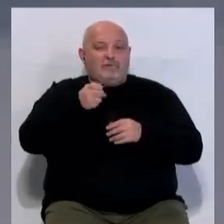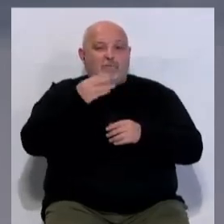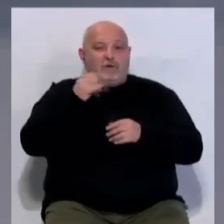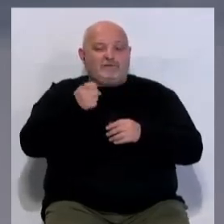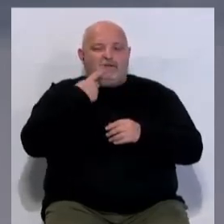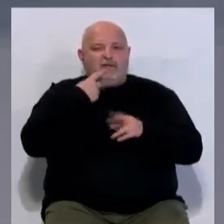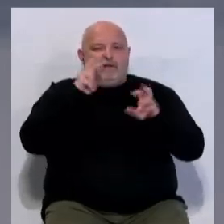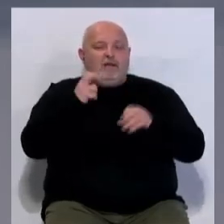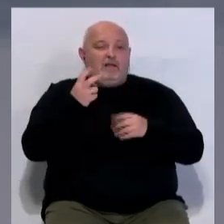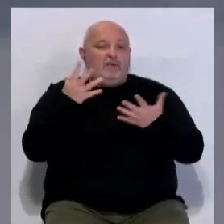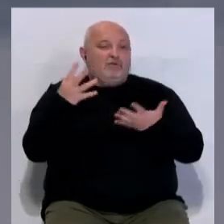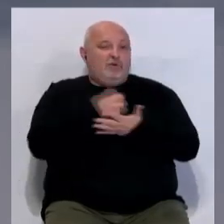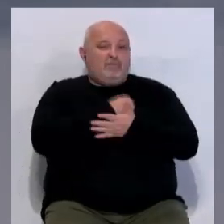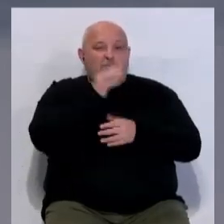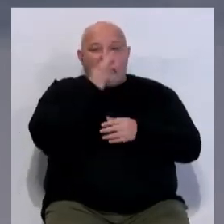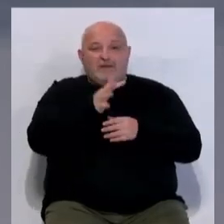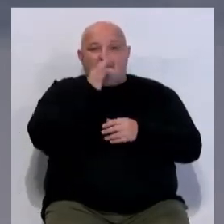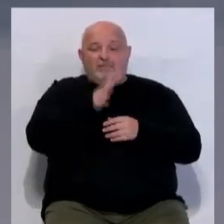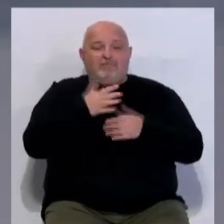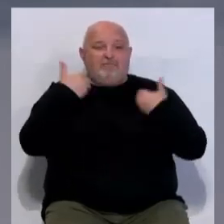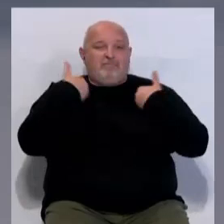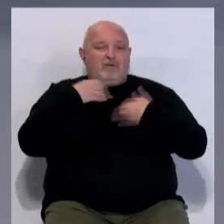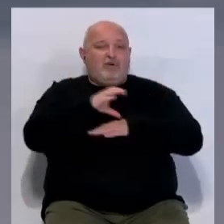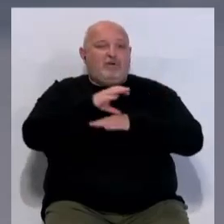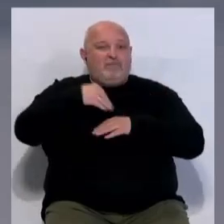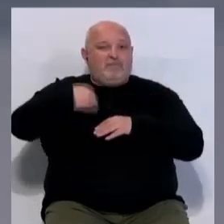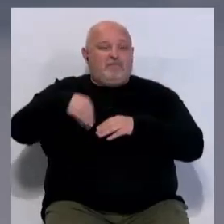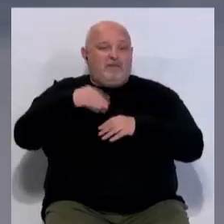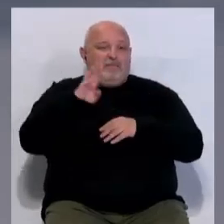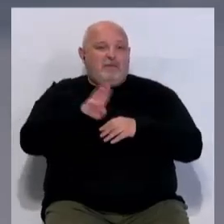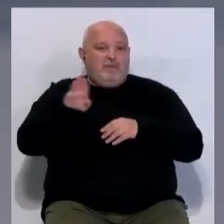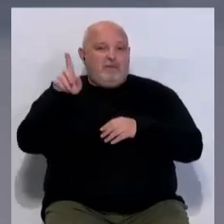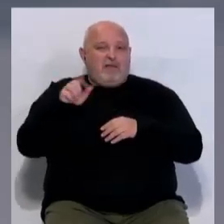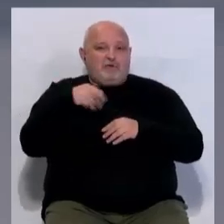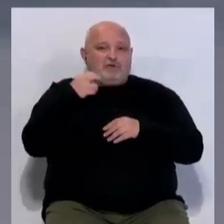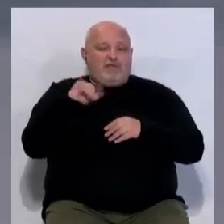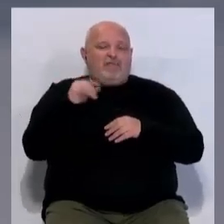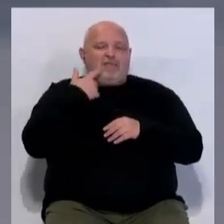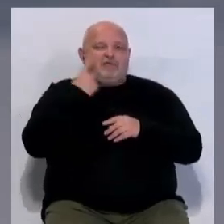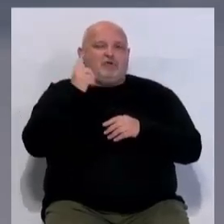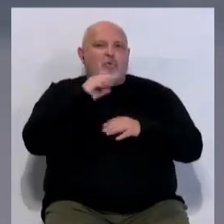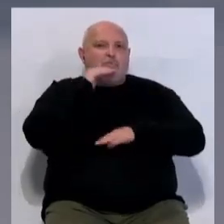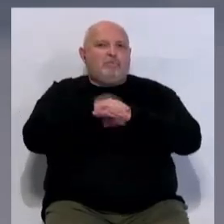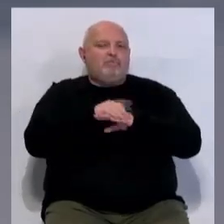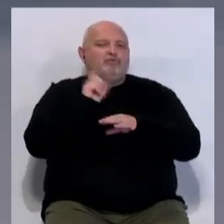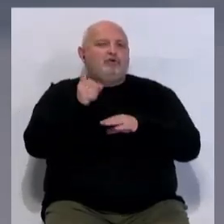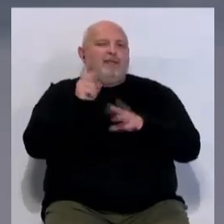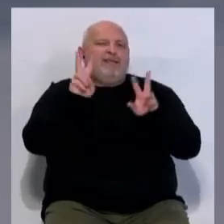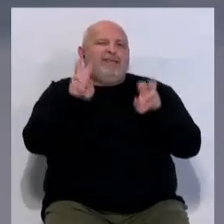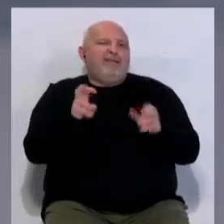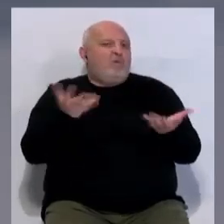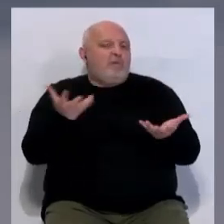resaltado que de todas las promesas realizadas por el consejero de Presidencia del Partido Popular, Antonio Sanz. Solo se han cumplido las que